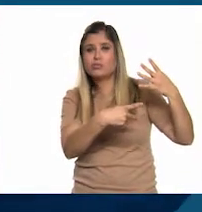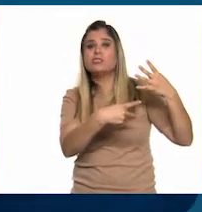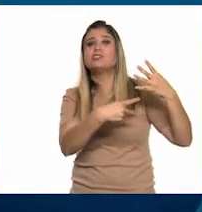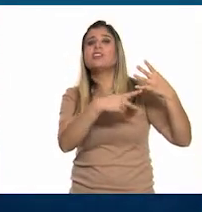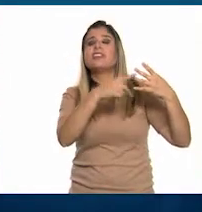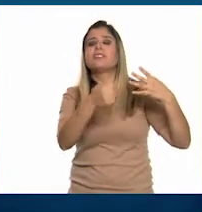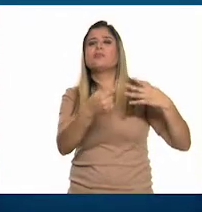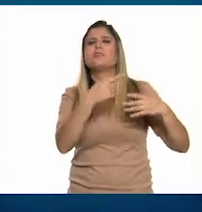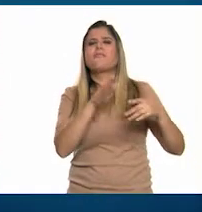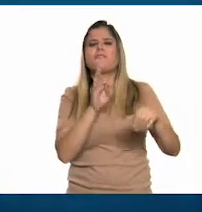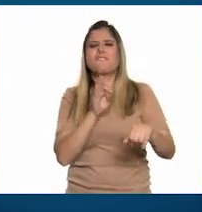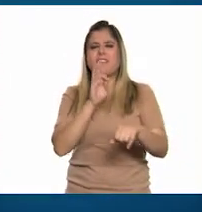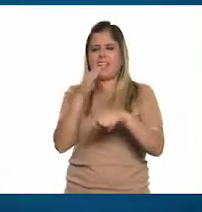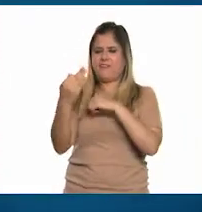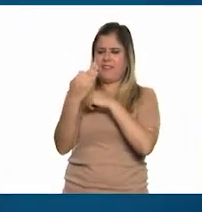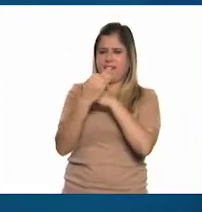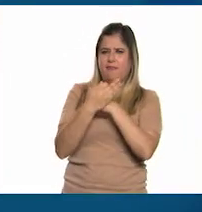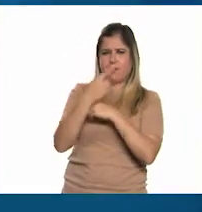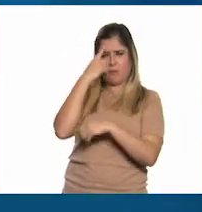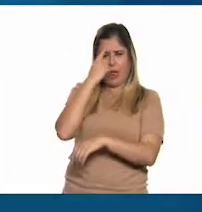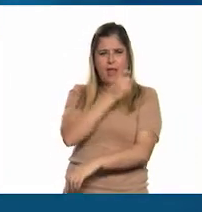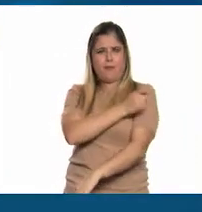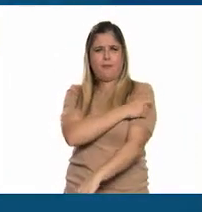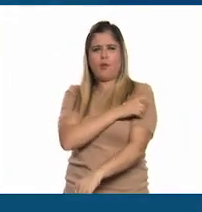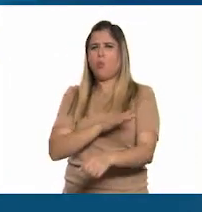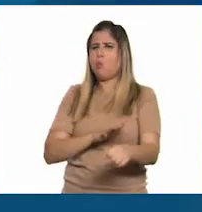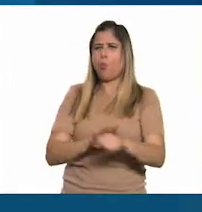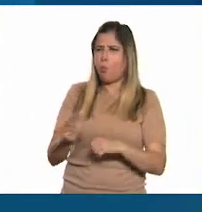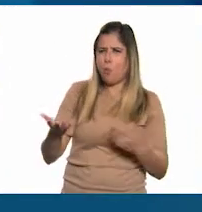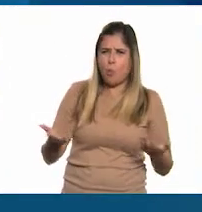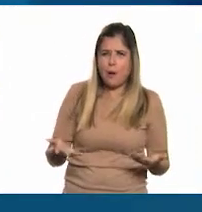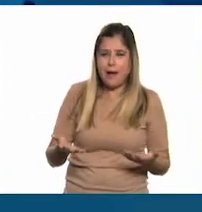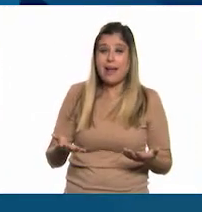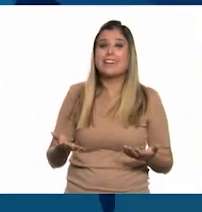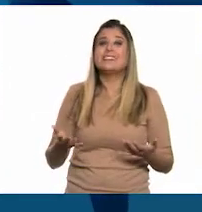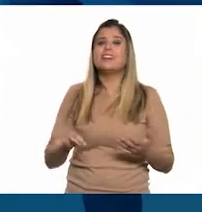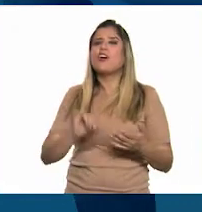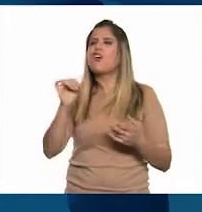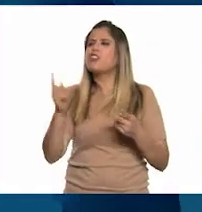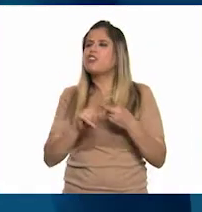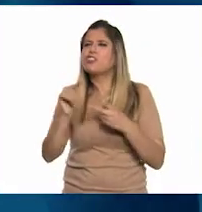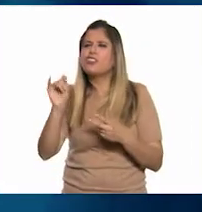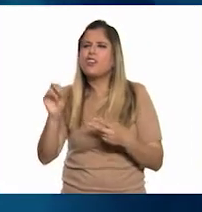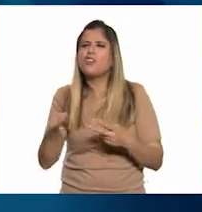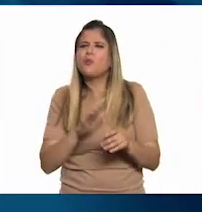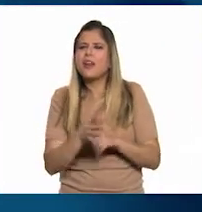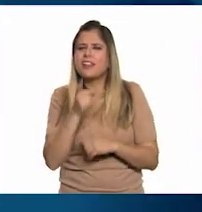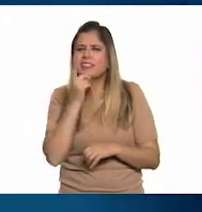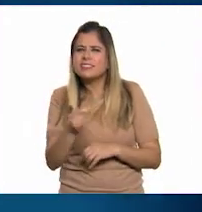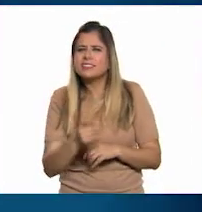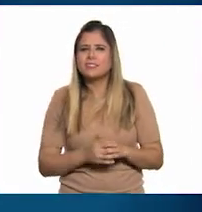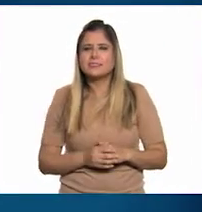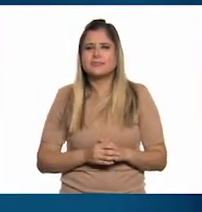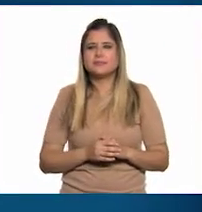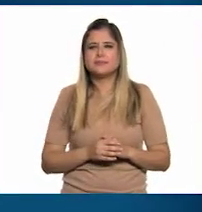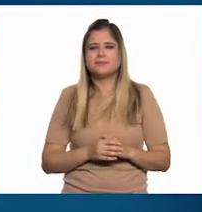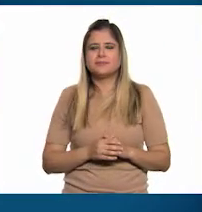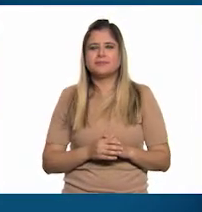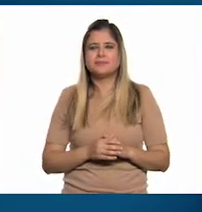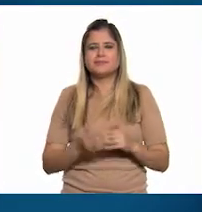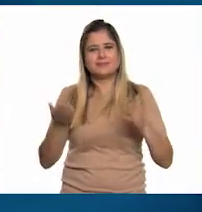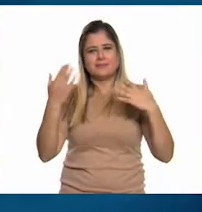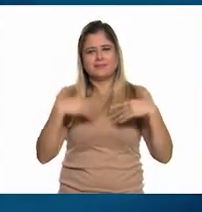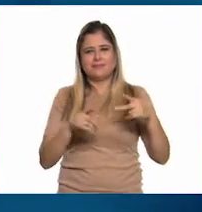los beneficios de vacunarse? Y ¿cuál otra habías mencionado, Tom? Perdón. Eh, la